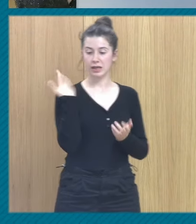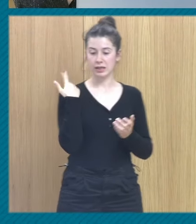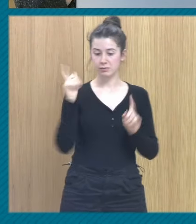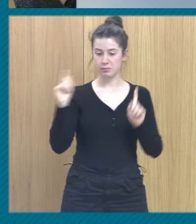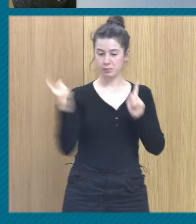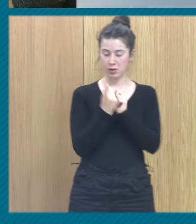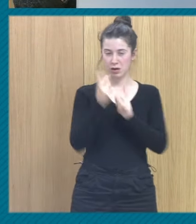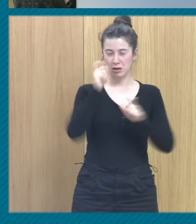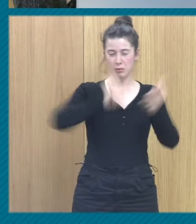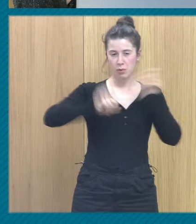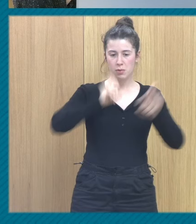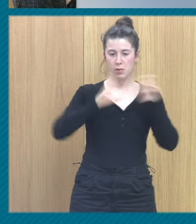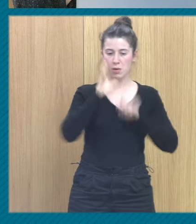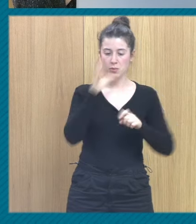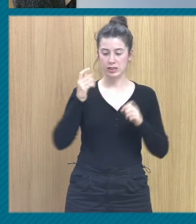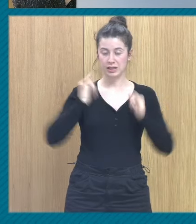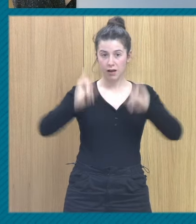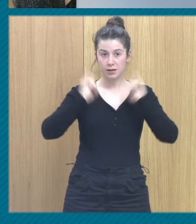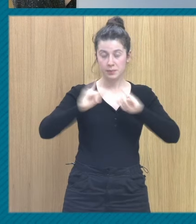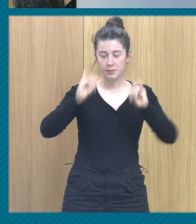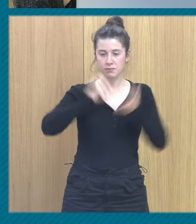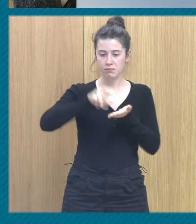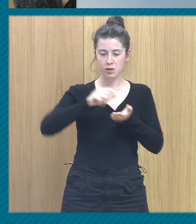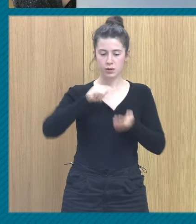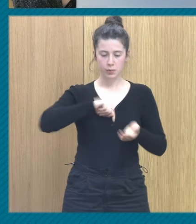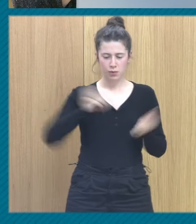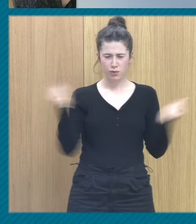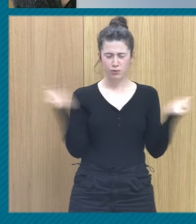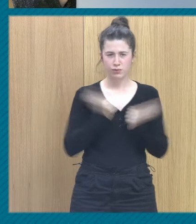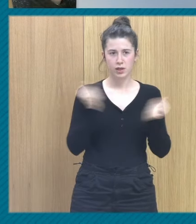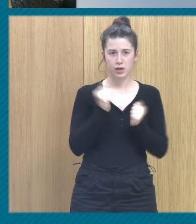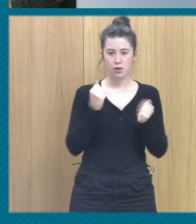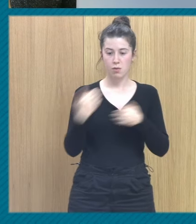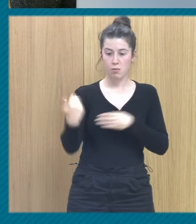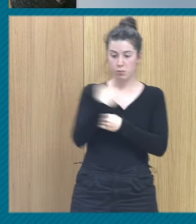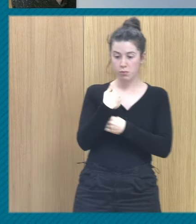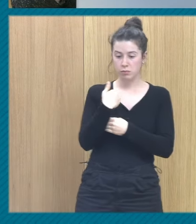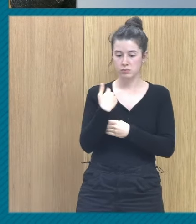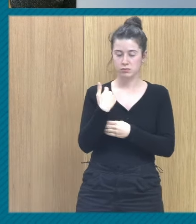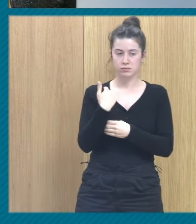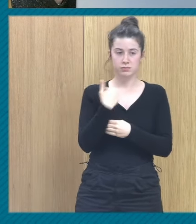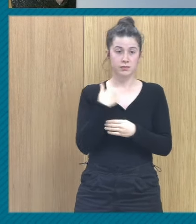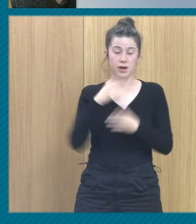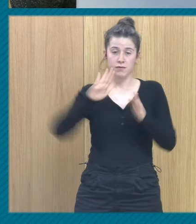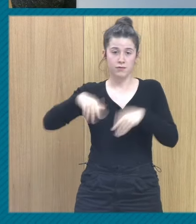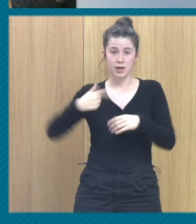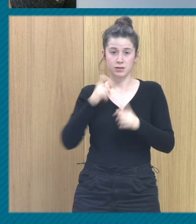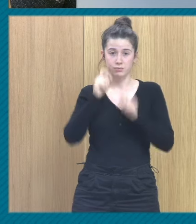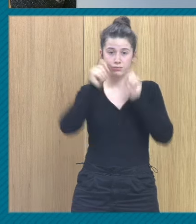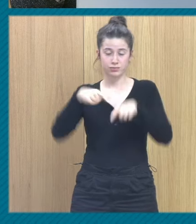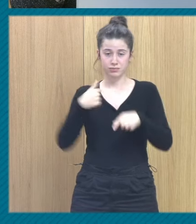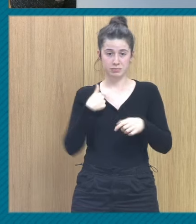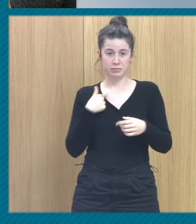había tenido frío viniendo por la calle hacia la consulta pues fue una de esas ocasiones en las que a se me escapó una lágrima y le dio un